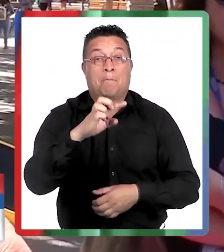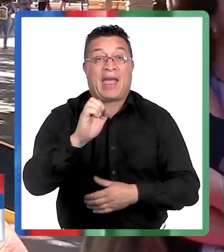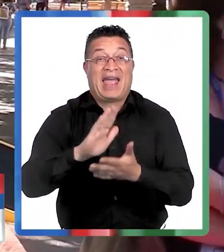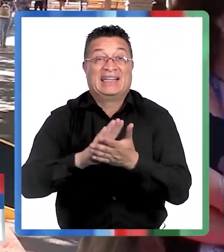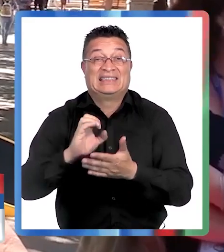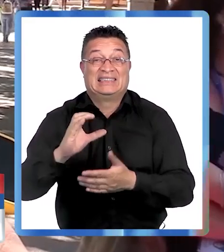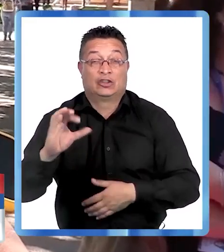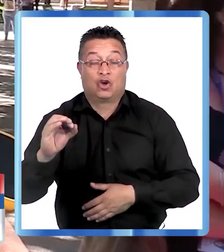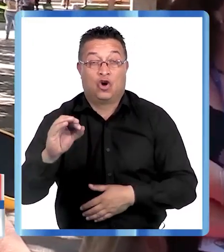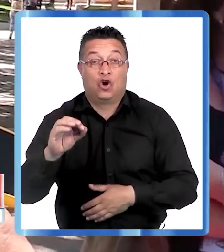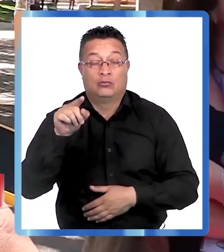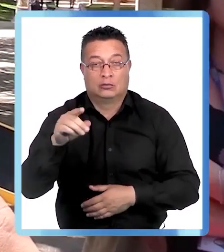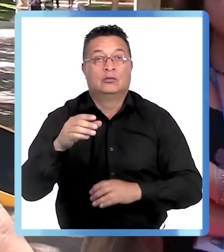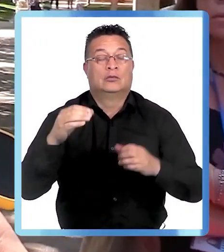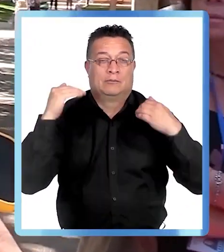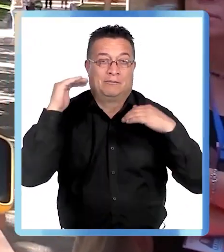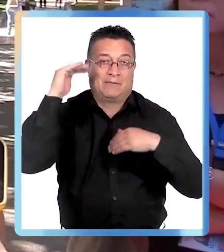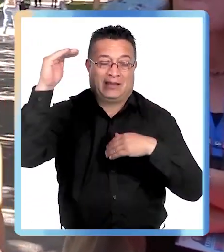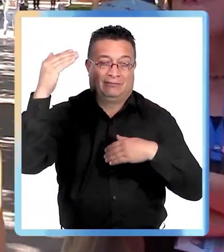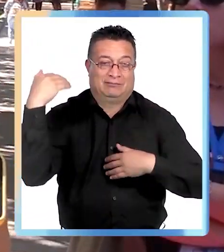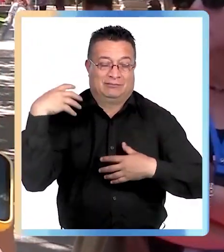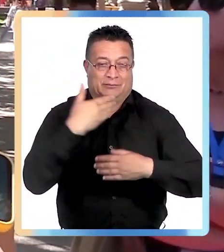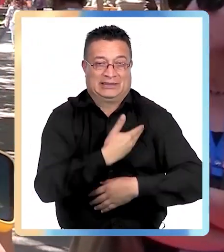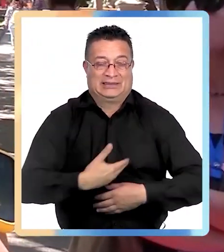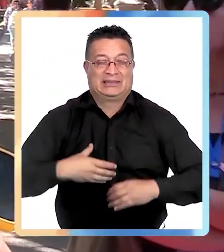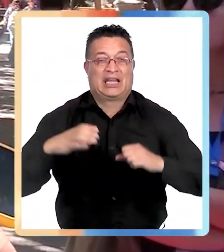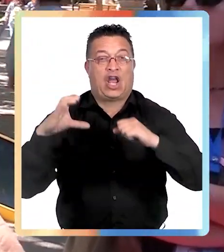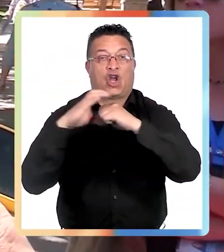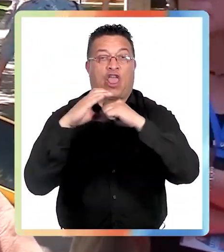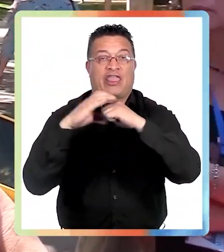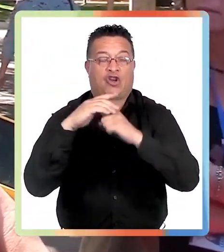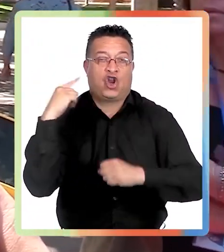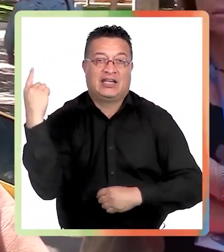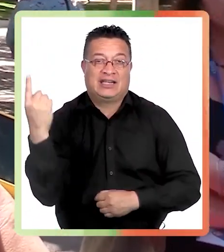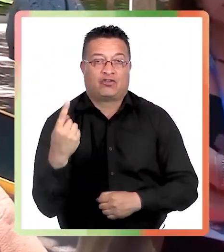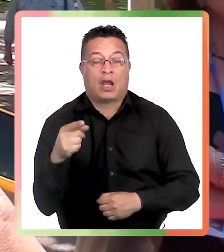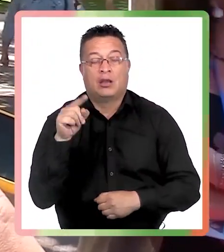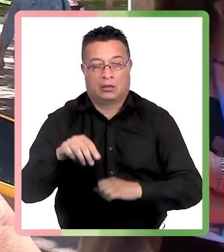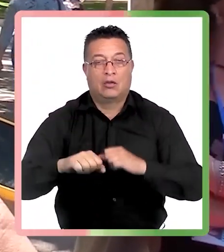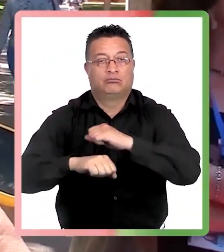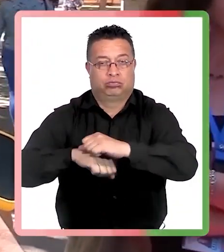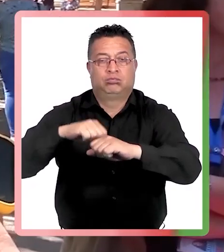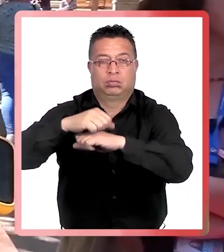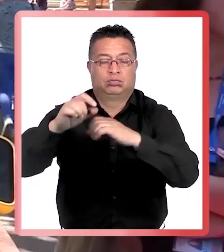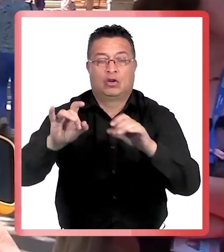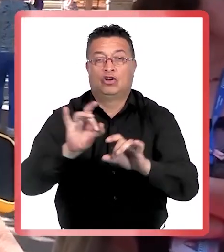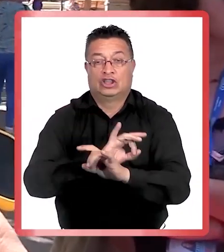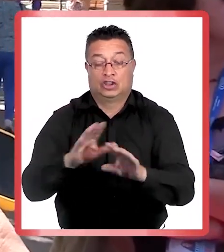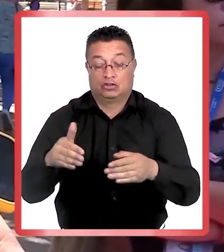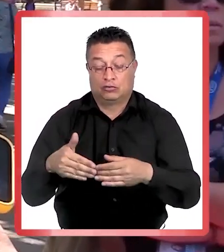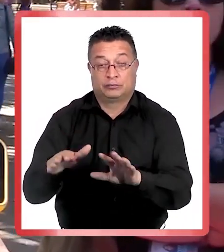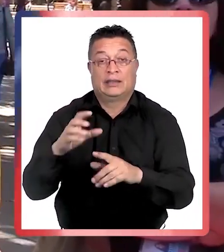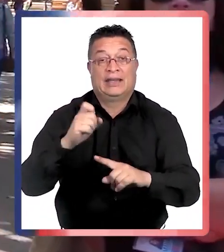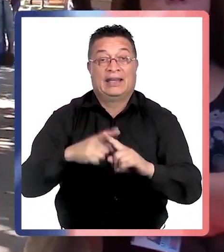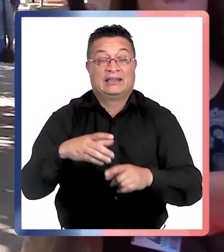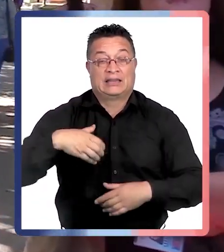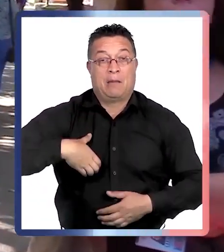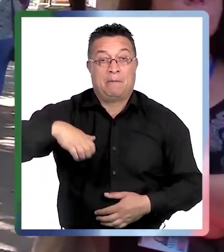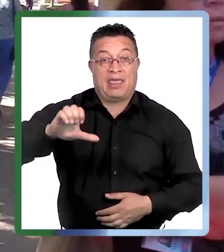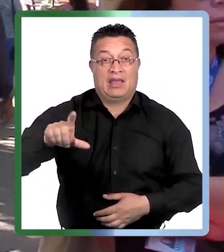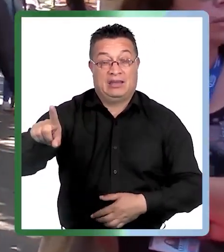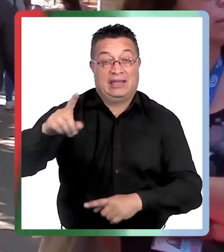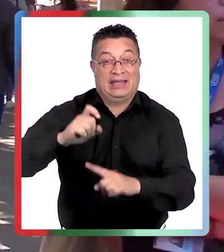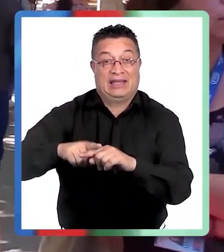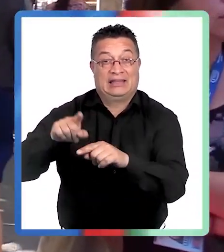que es el encargado de CODELCO a nivel nacional, porque sabemos que hay una infraestructura que va a quedar prontamente liberada que es la EXPDI. Creemos